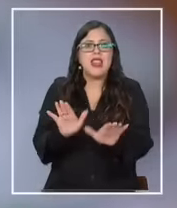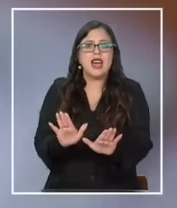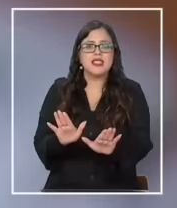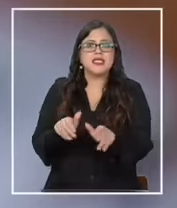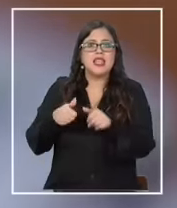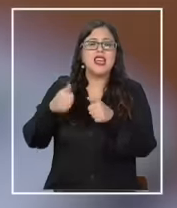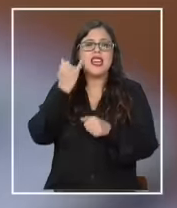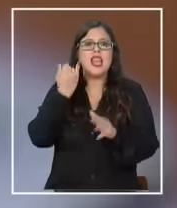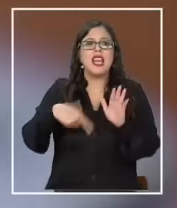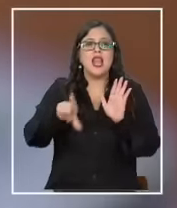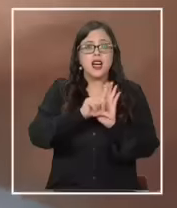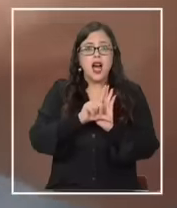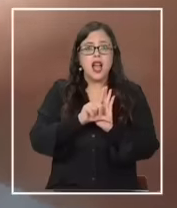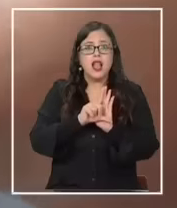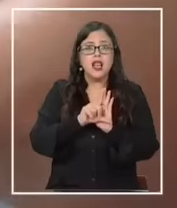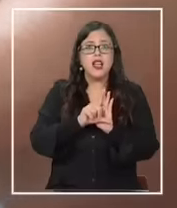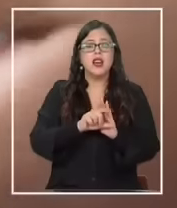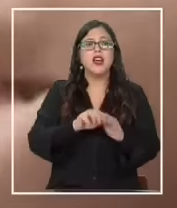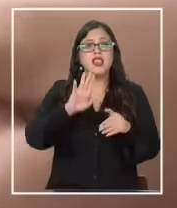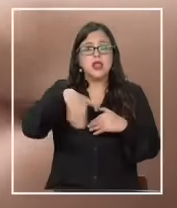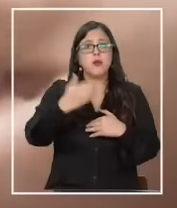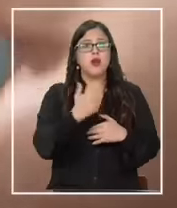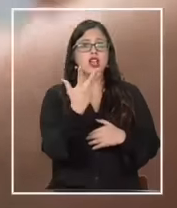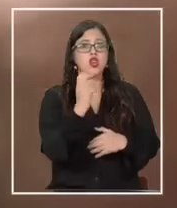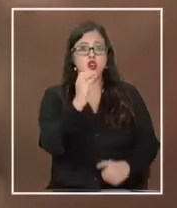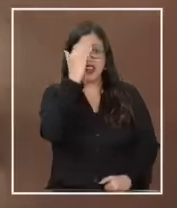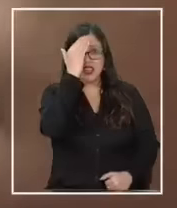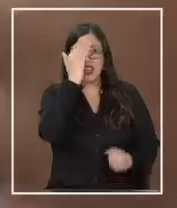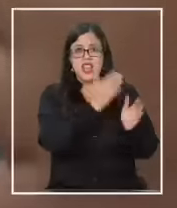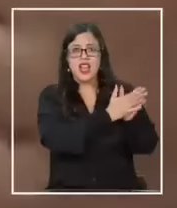forma ilegal luego de los 90 días.